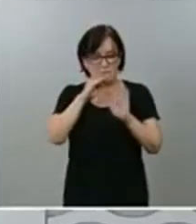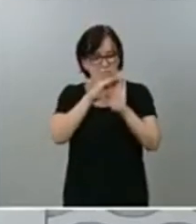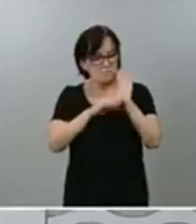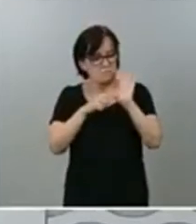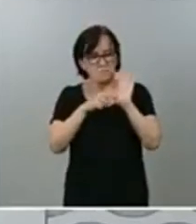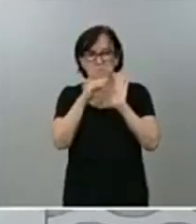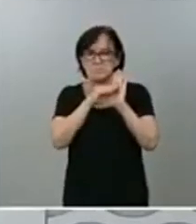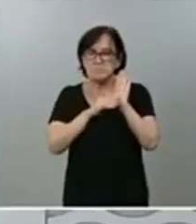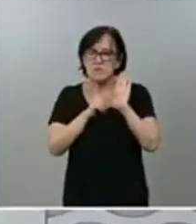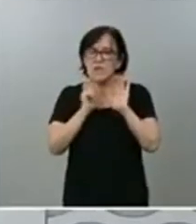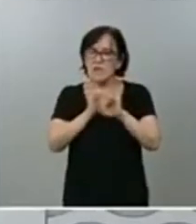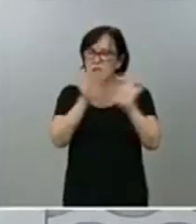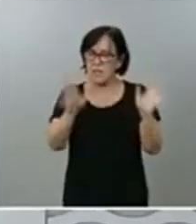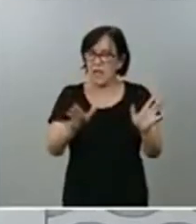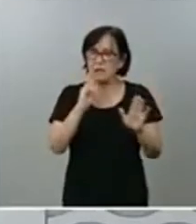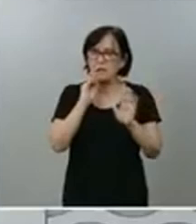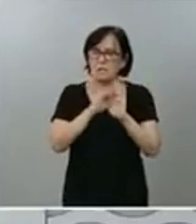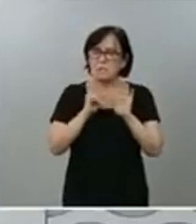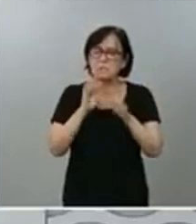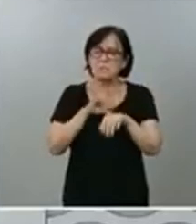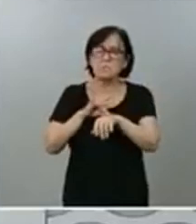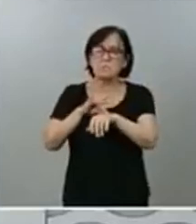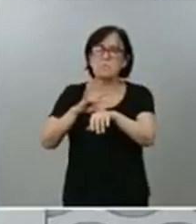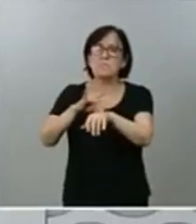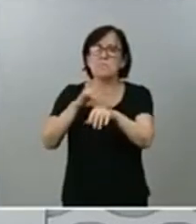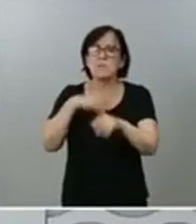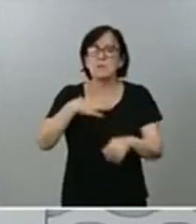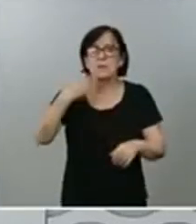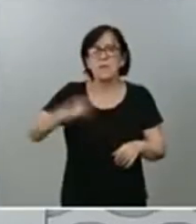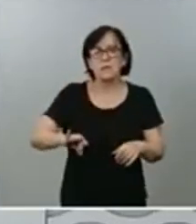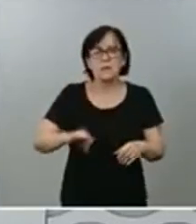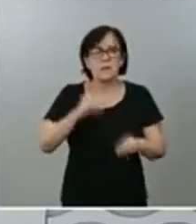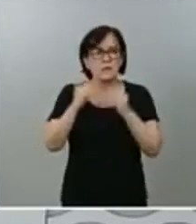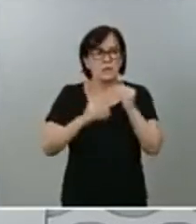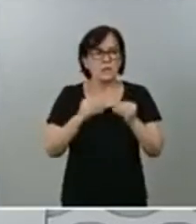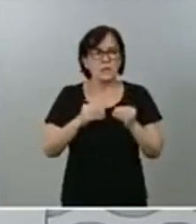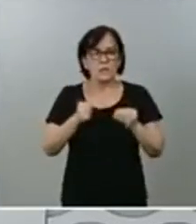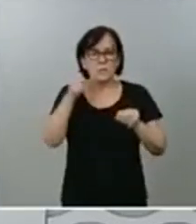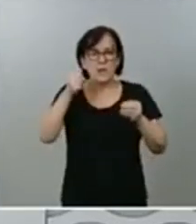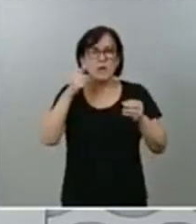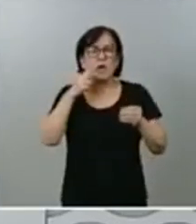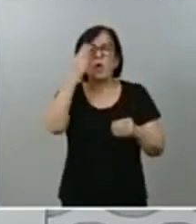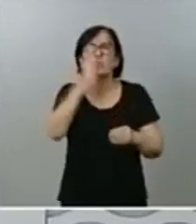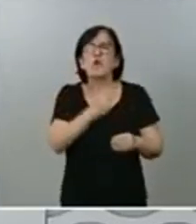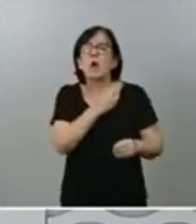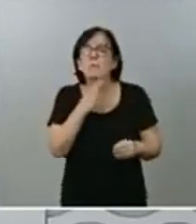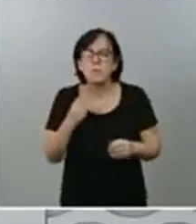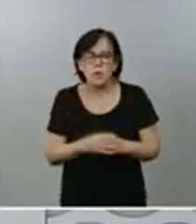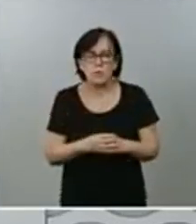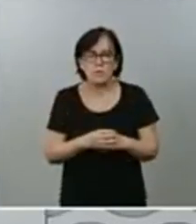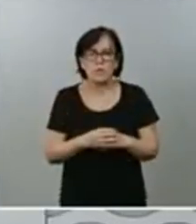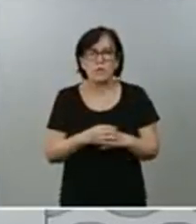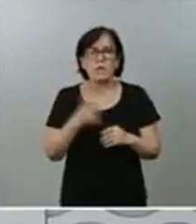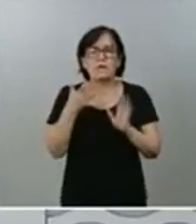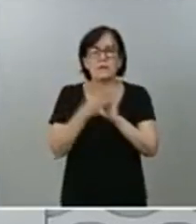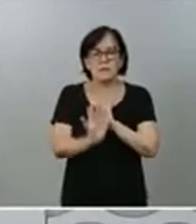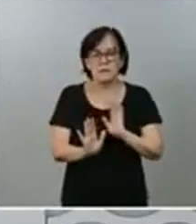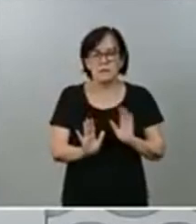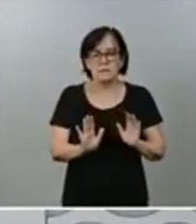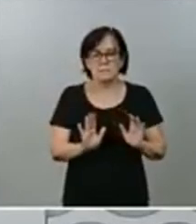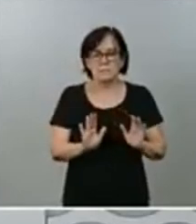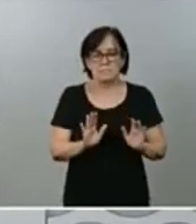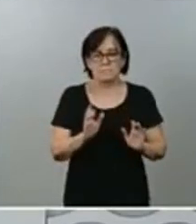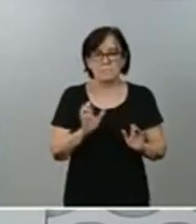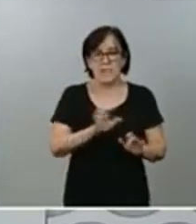Ojalá durante este mes seamos capaces de tener ya concretado el compromiso que implica la capacidad de que Europa